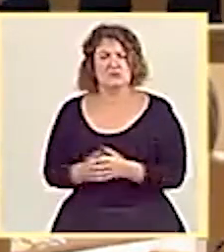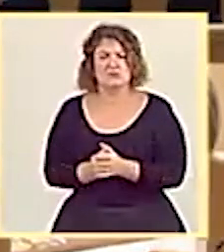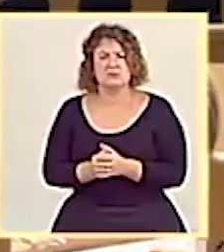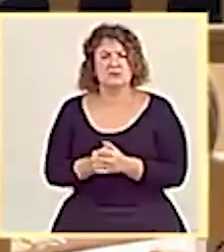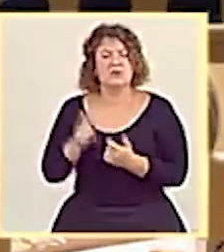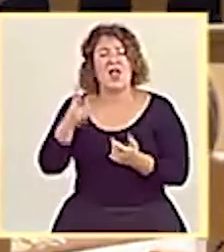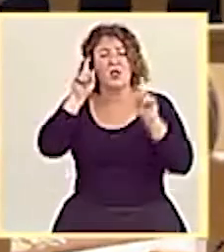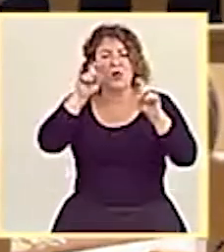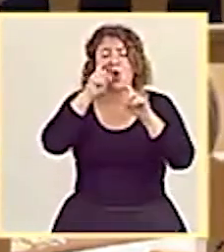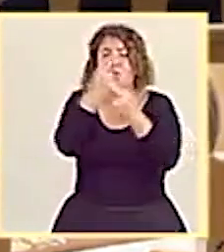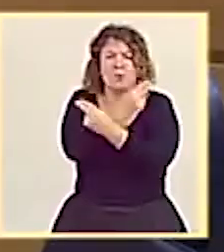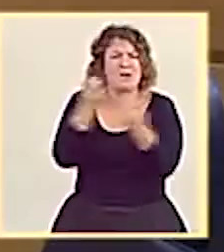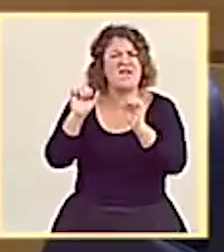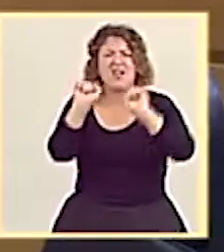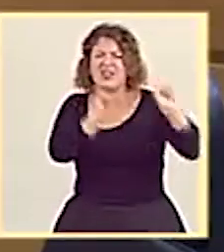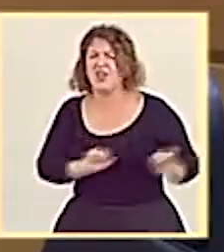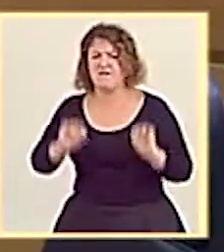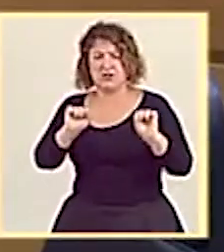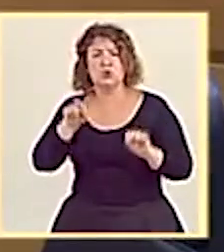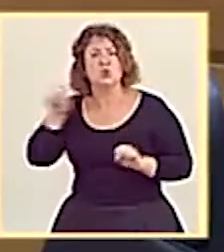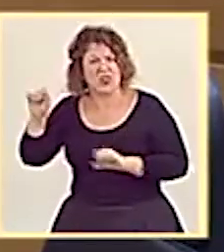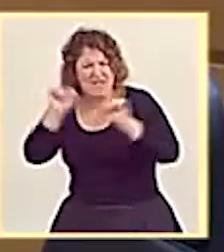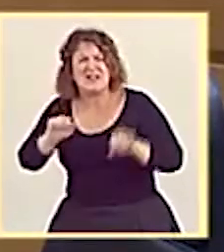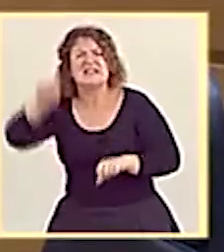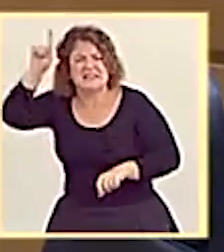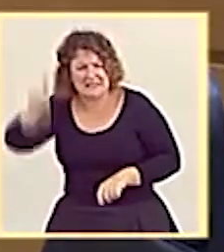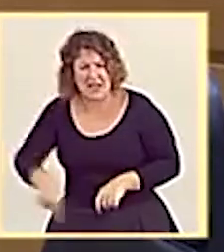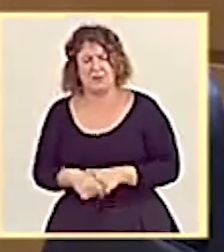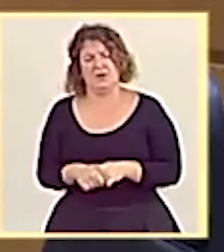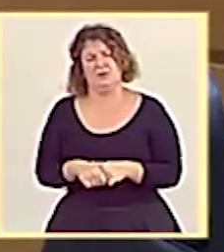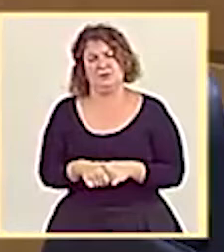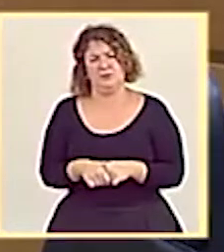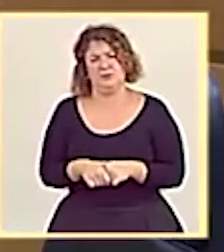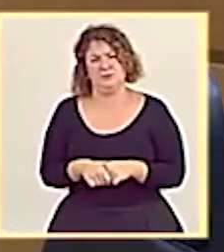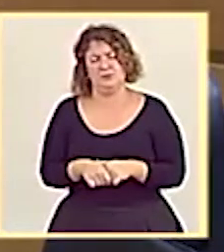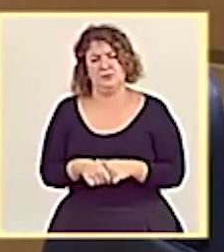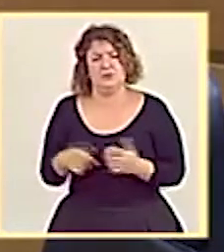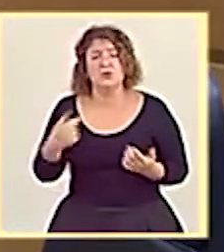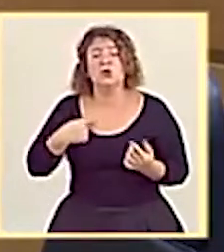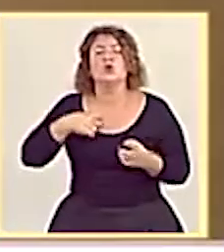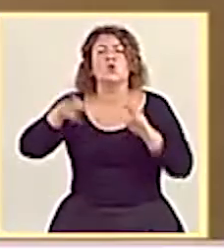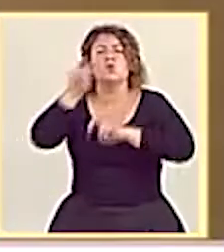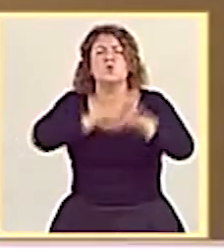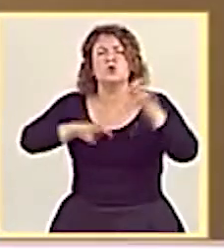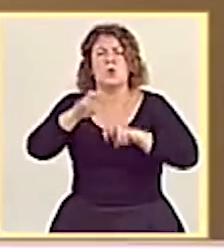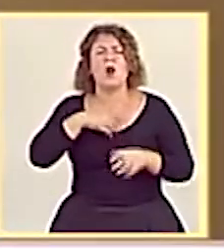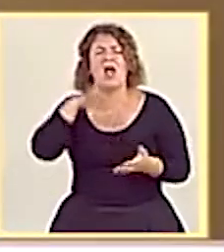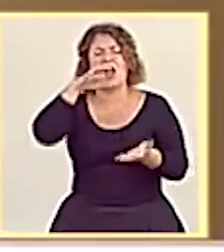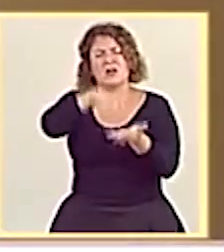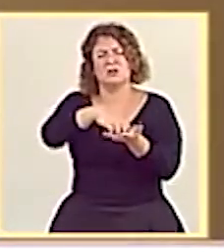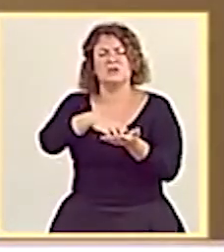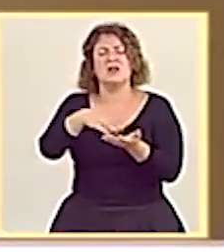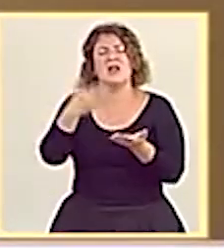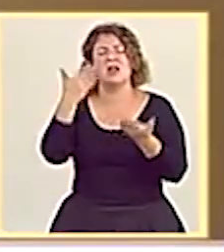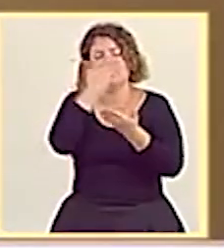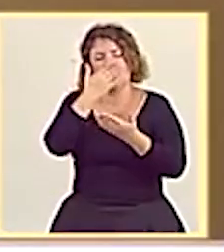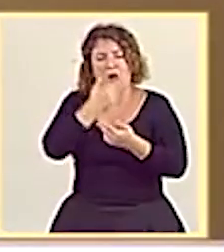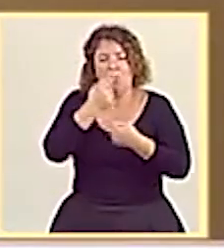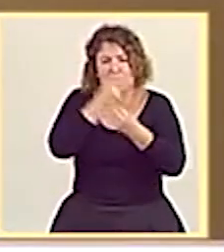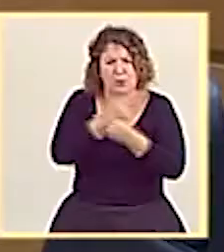defensa, merece su defensa también. Y nosotros buscamos una escuela potente, poderosa,